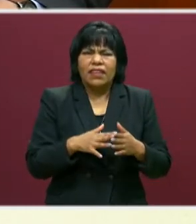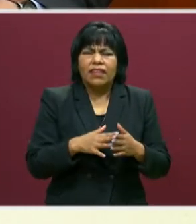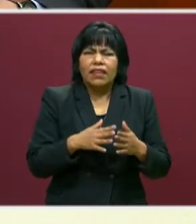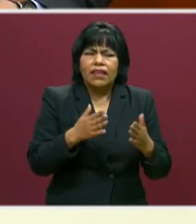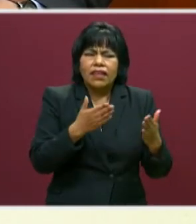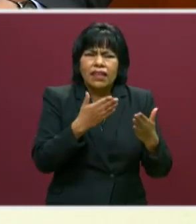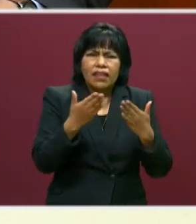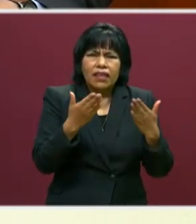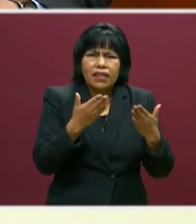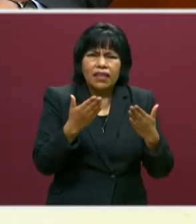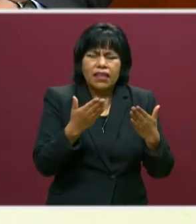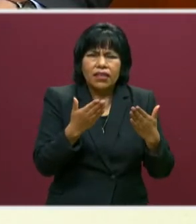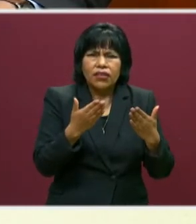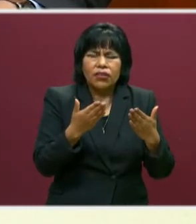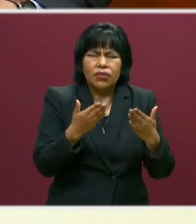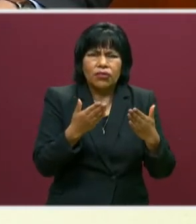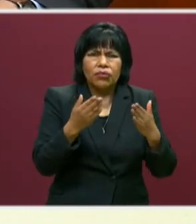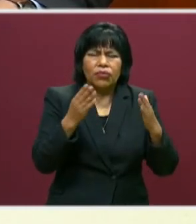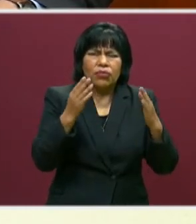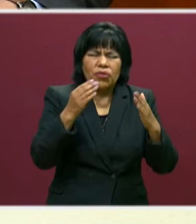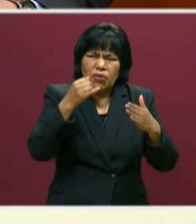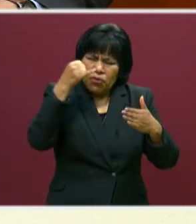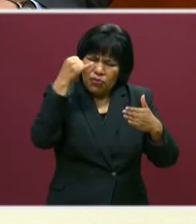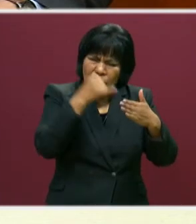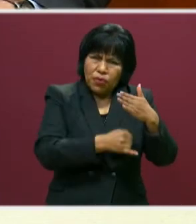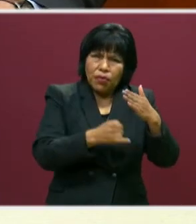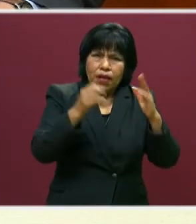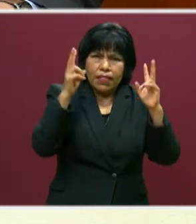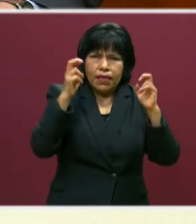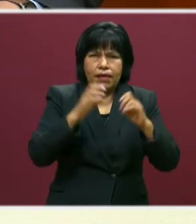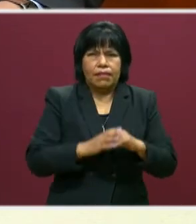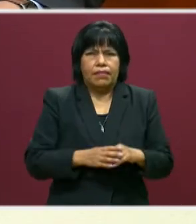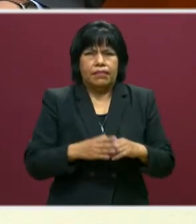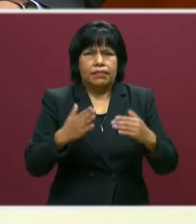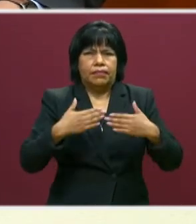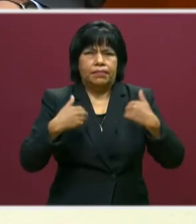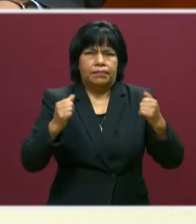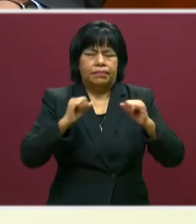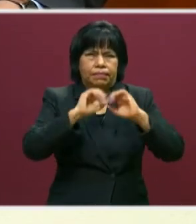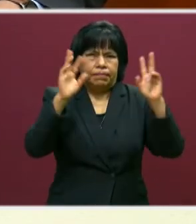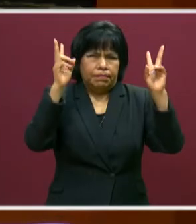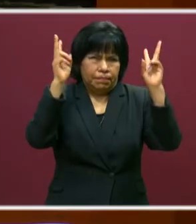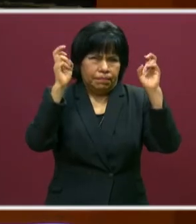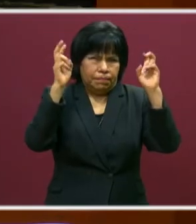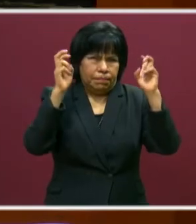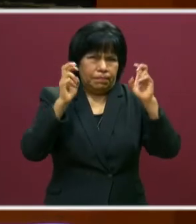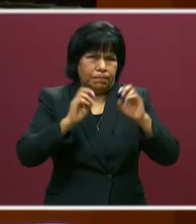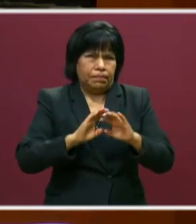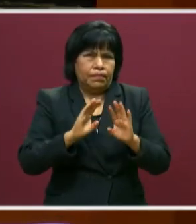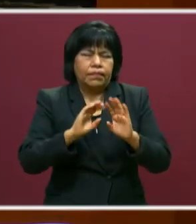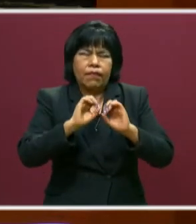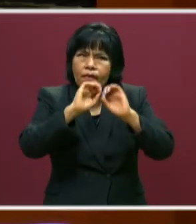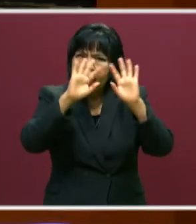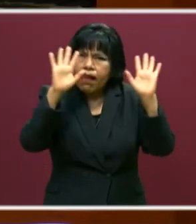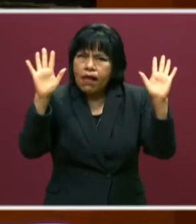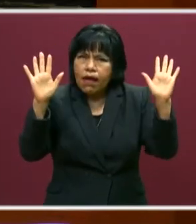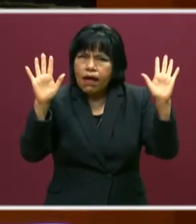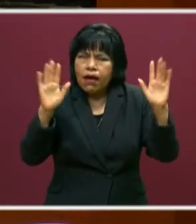de un menor número de temas. Exactamente. Es comprender mejor un tema, comprenderlo,